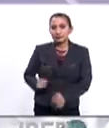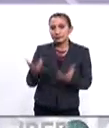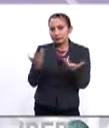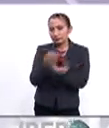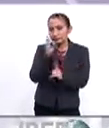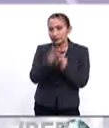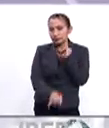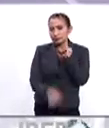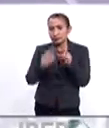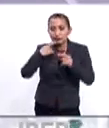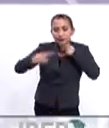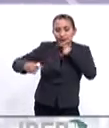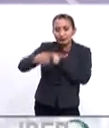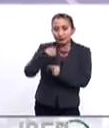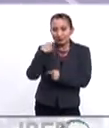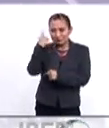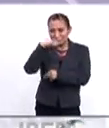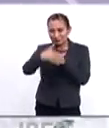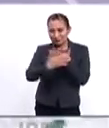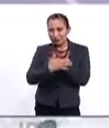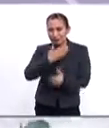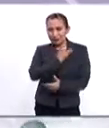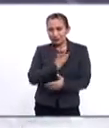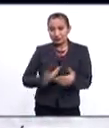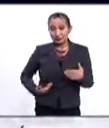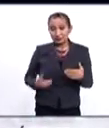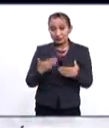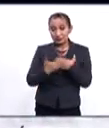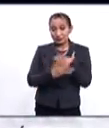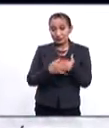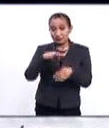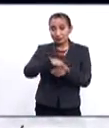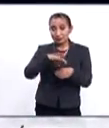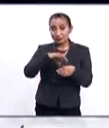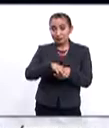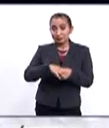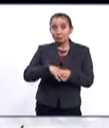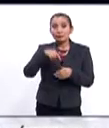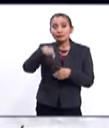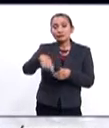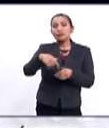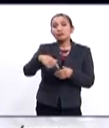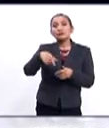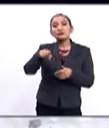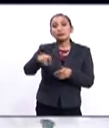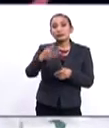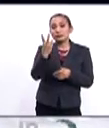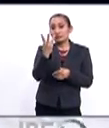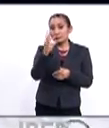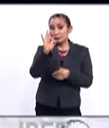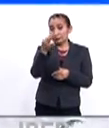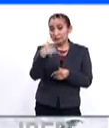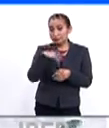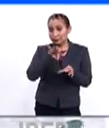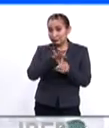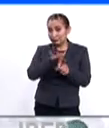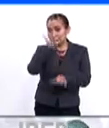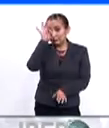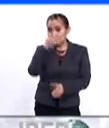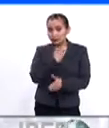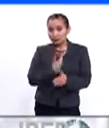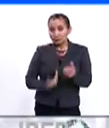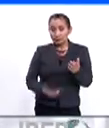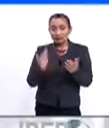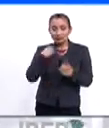realizó el último debate presidencial de cara a las elecciones que se realizarán el próximo 3 de febrero. Los